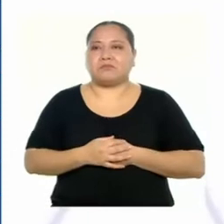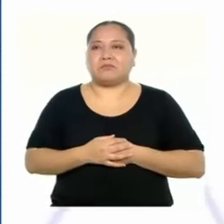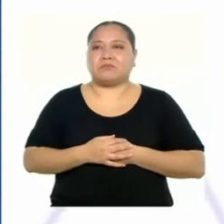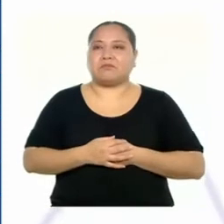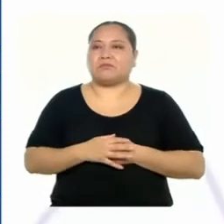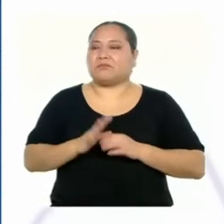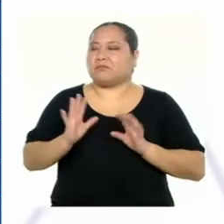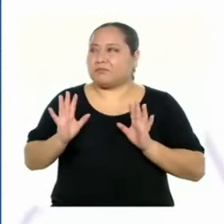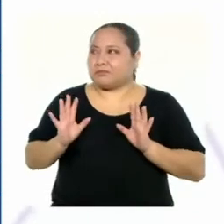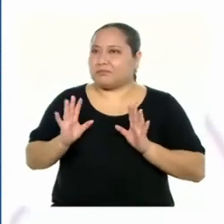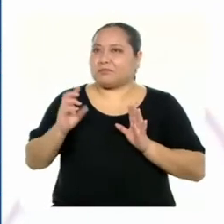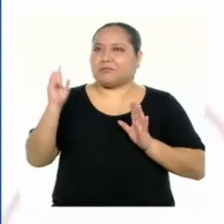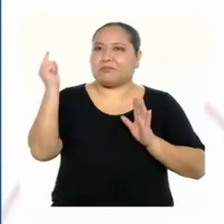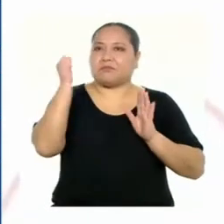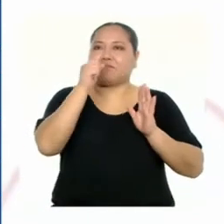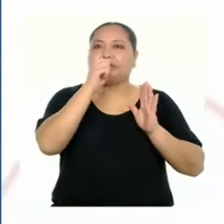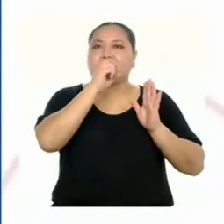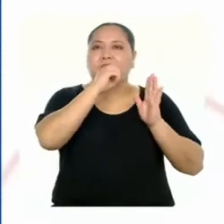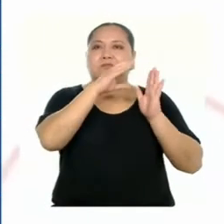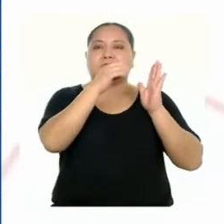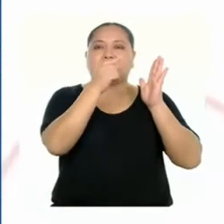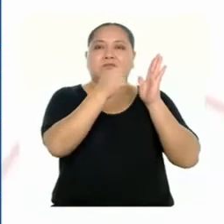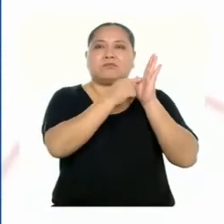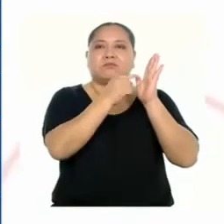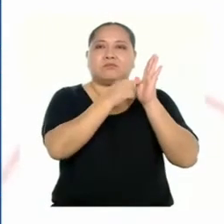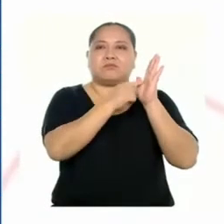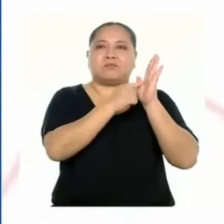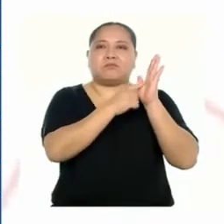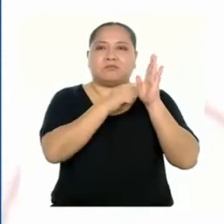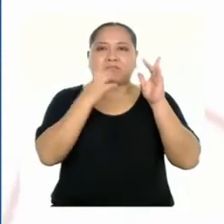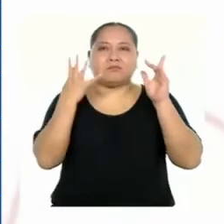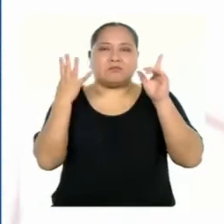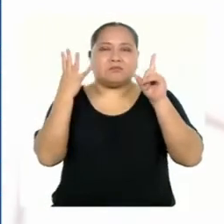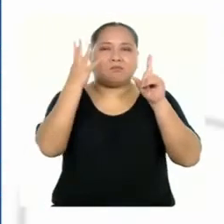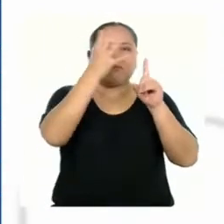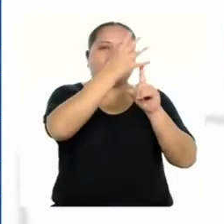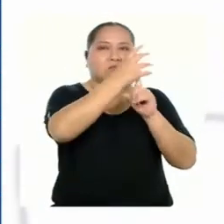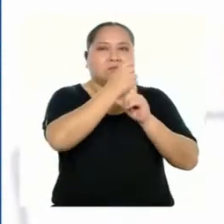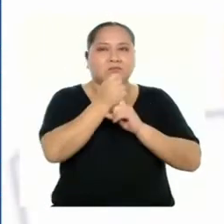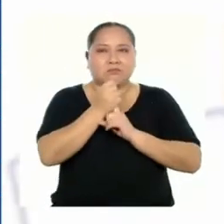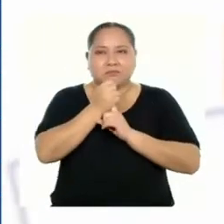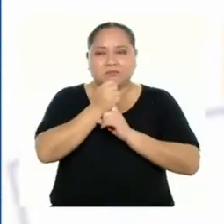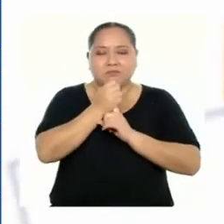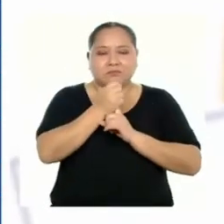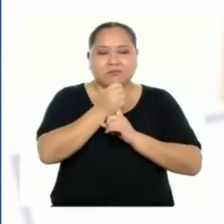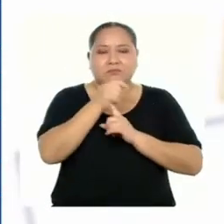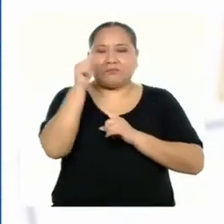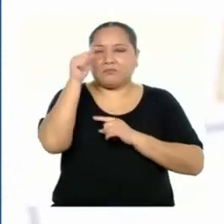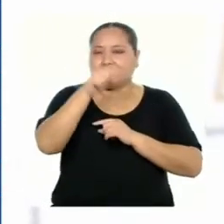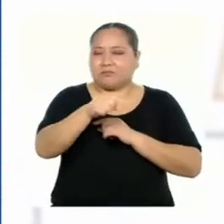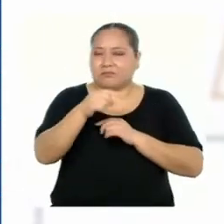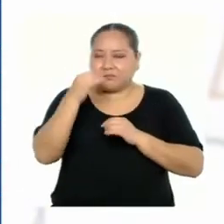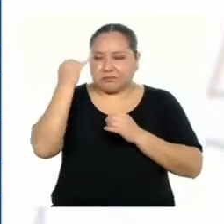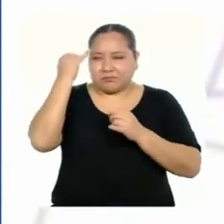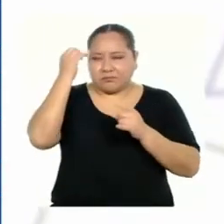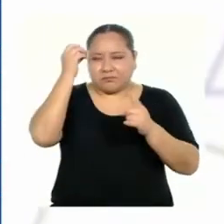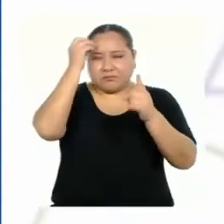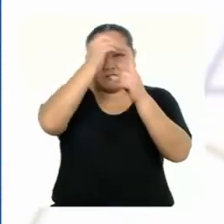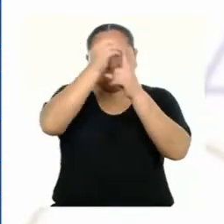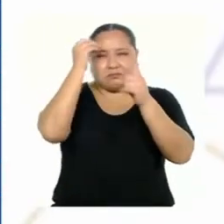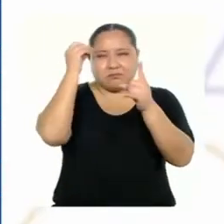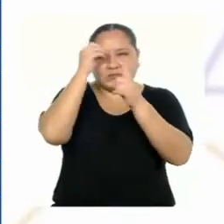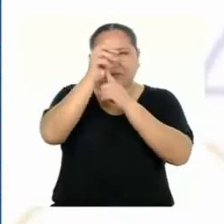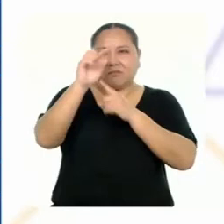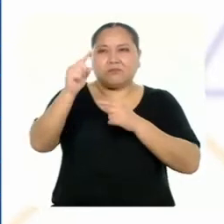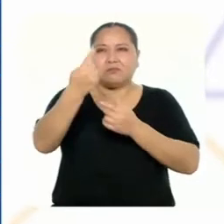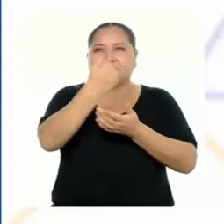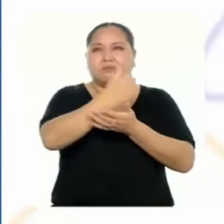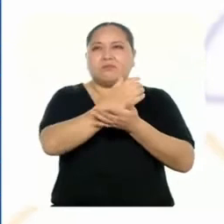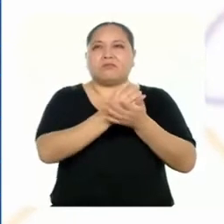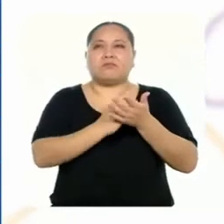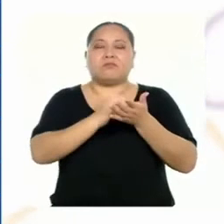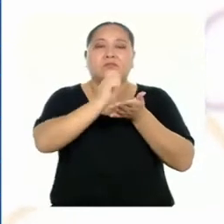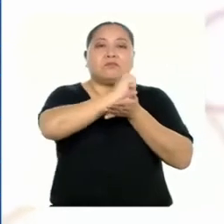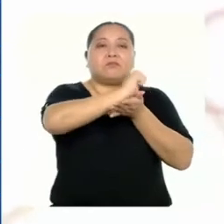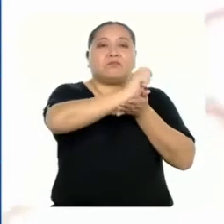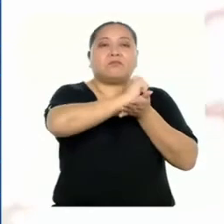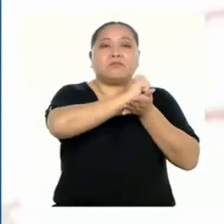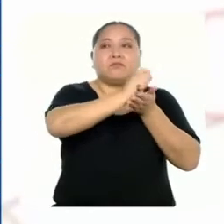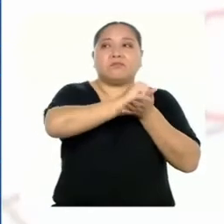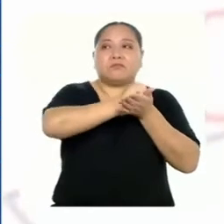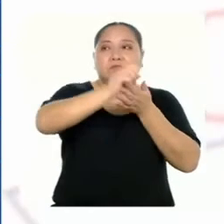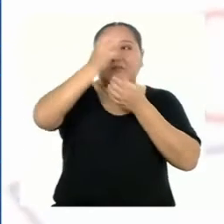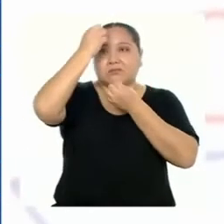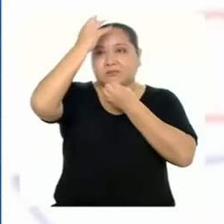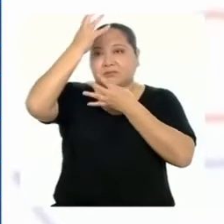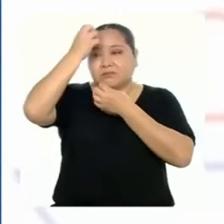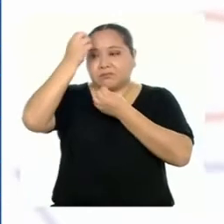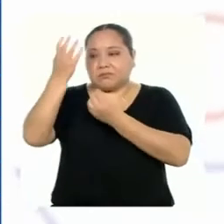A ver, ahí dice que, para cumplir los propósitos en esta primera fase, es, escribimos los